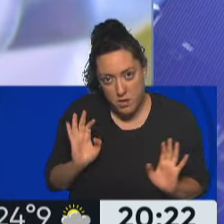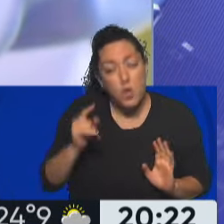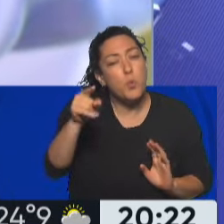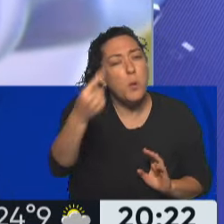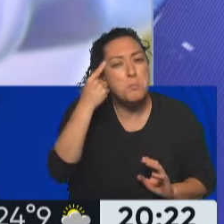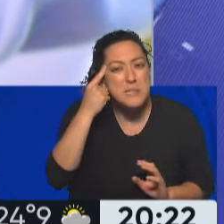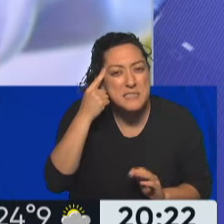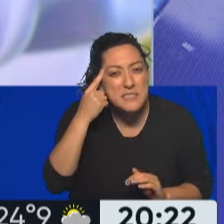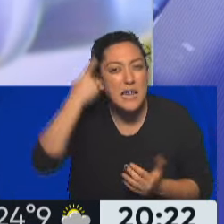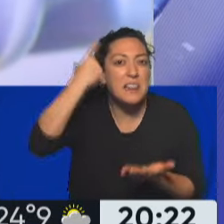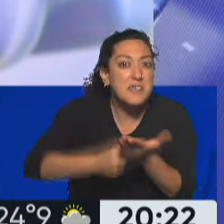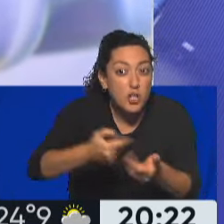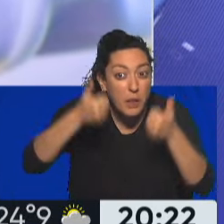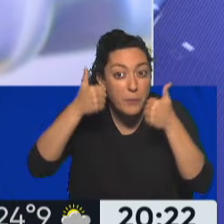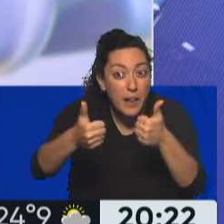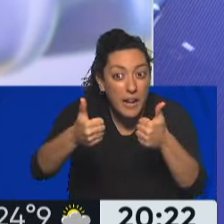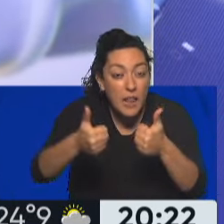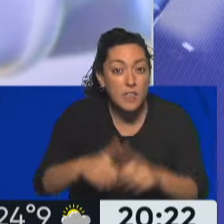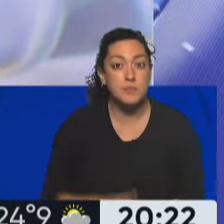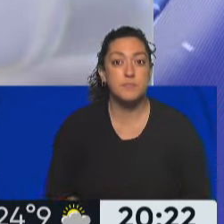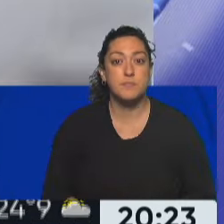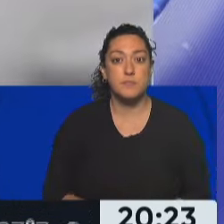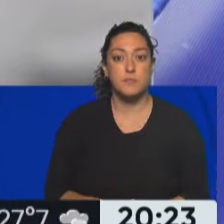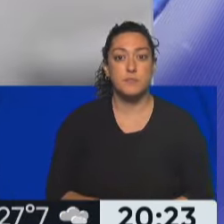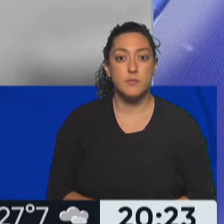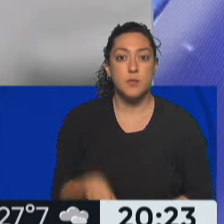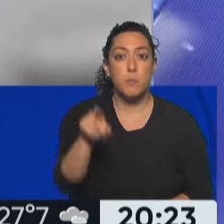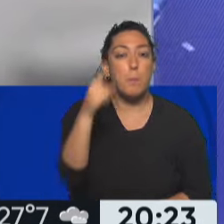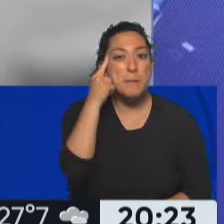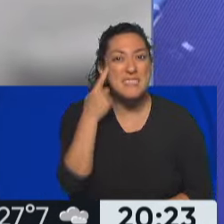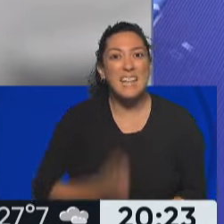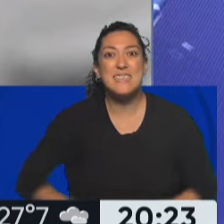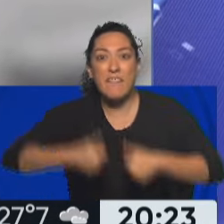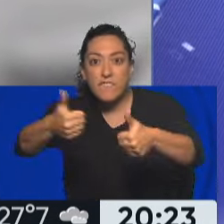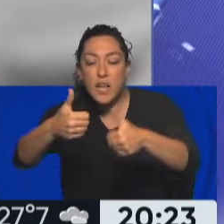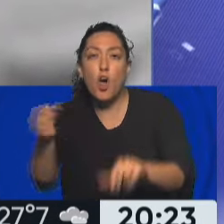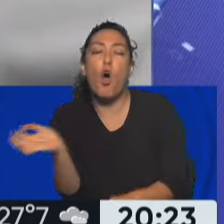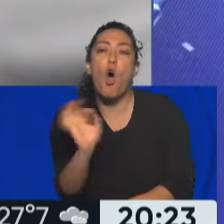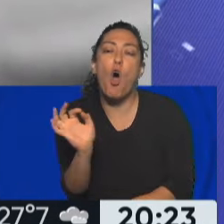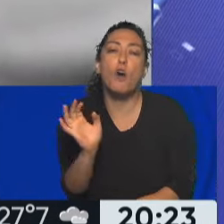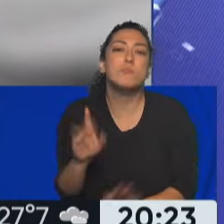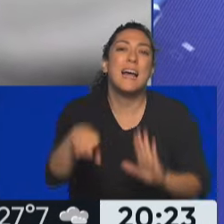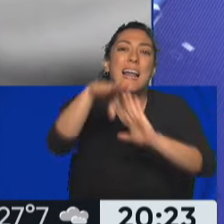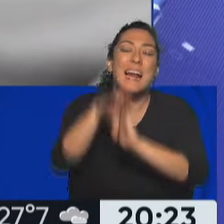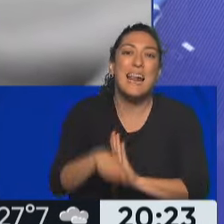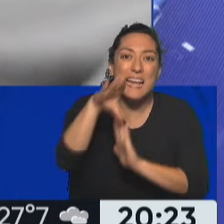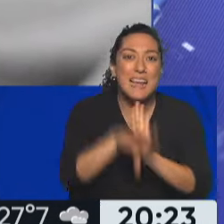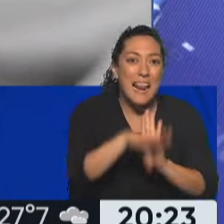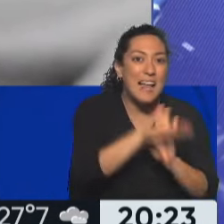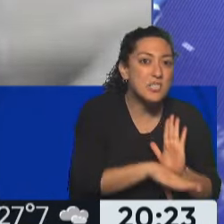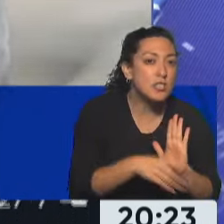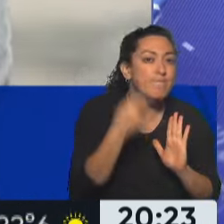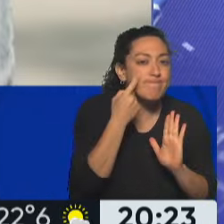que está bien este artículo de la ley? No, pero digamos, ¿considerás que está bien o que hay que revisar esta legislación? Porque